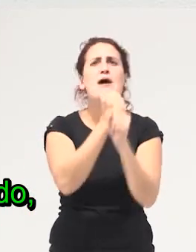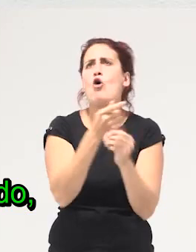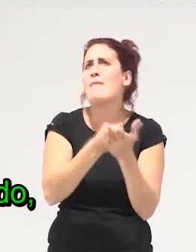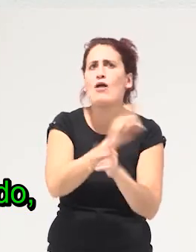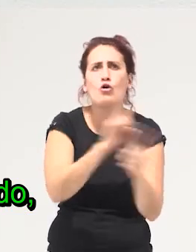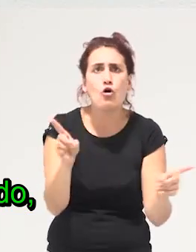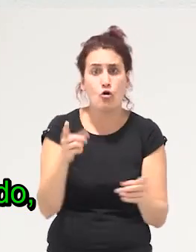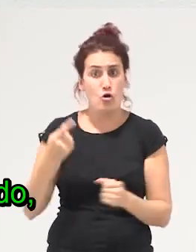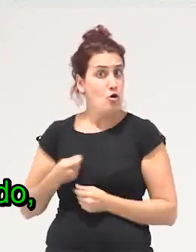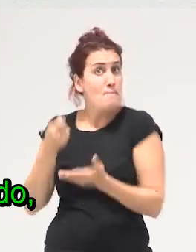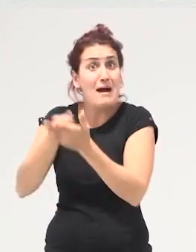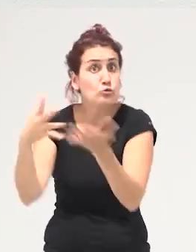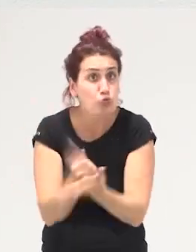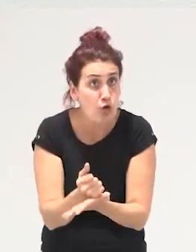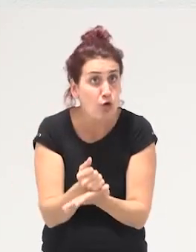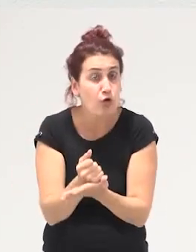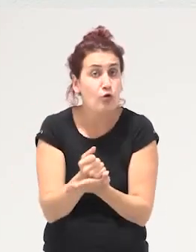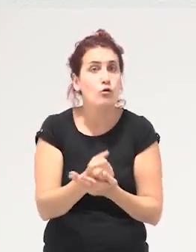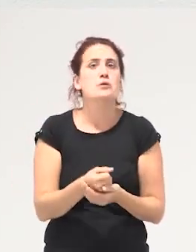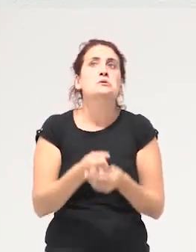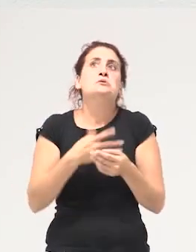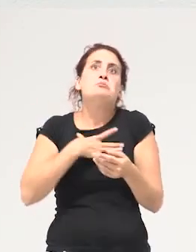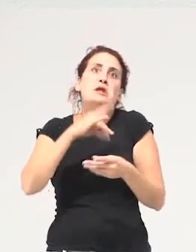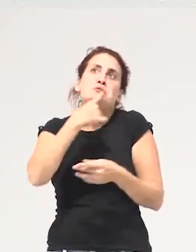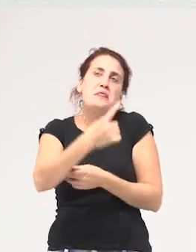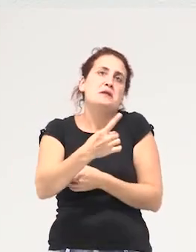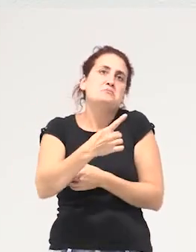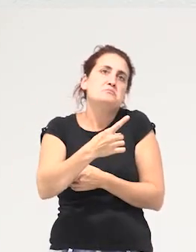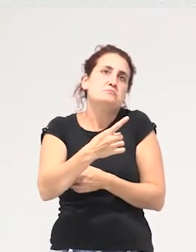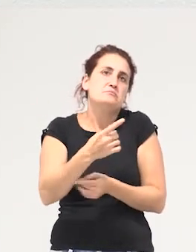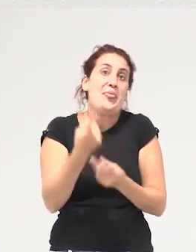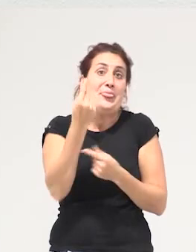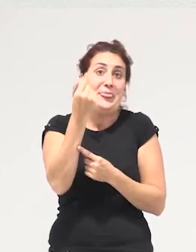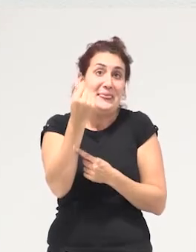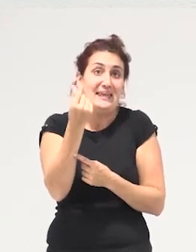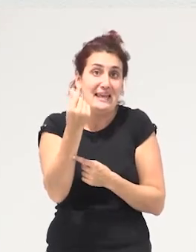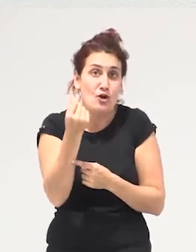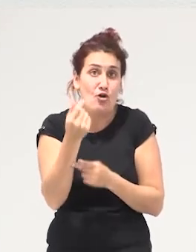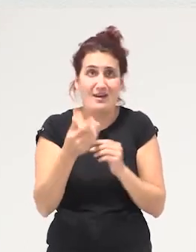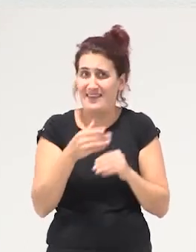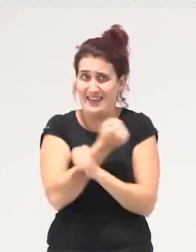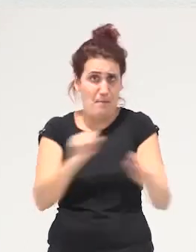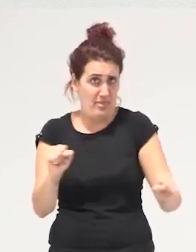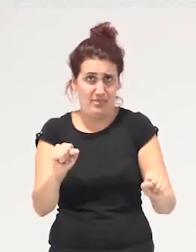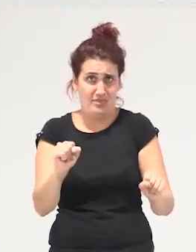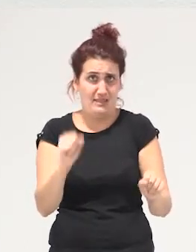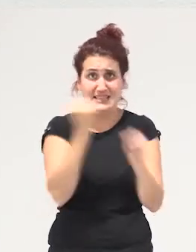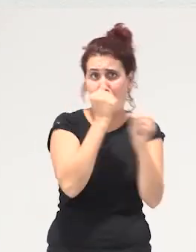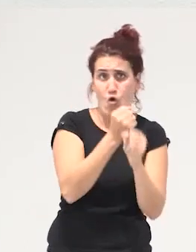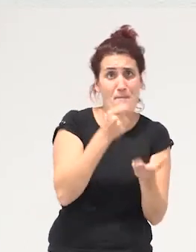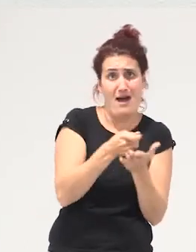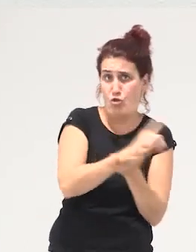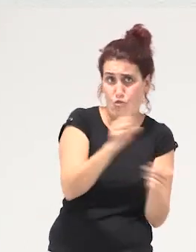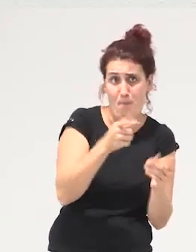pasamos a pagarlo todo podríamos decir claramente el dinero capitalista es incapaz de pagar los trabajos no pagados